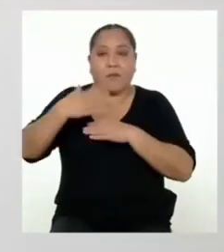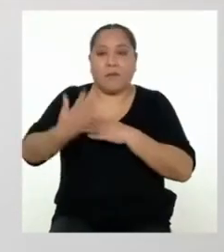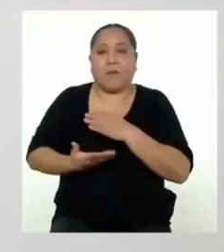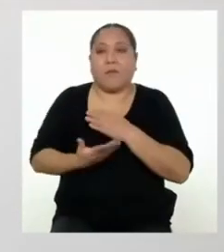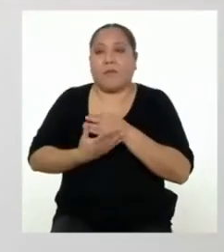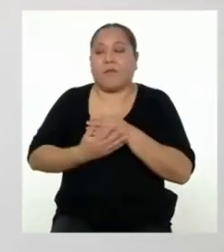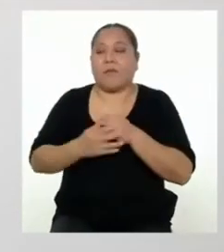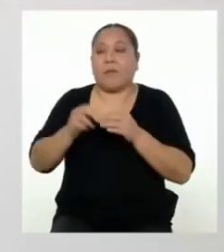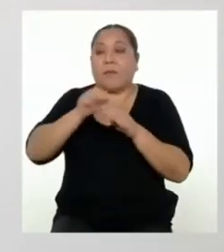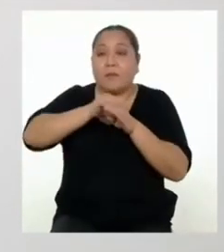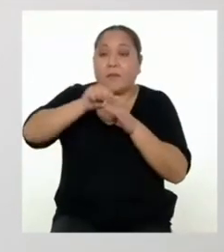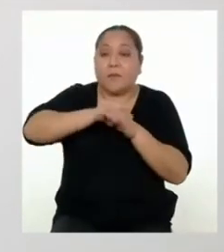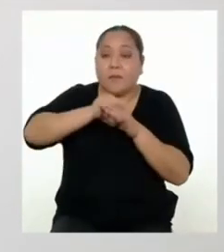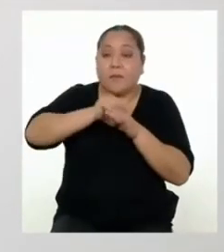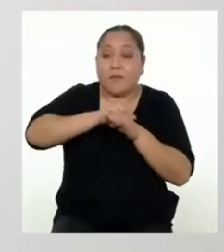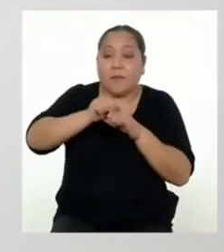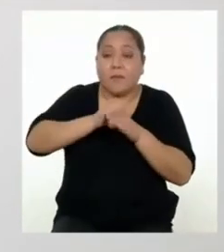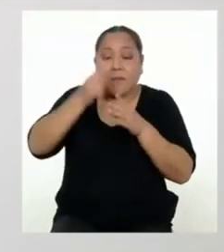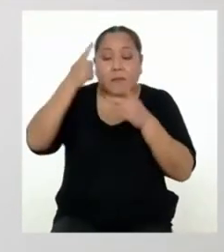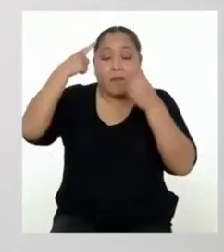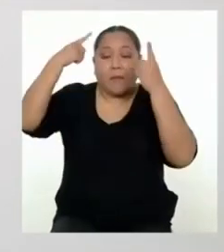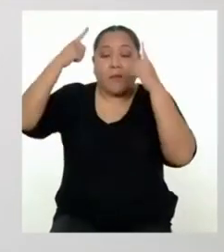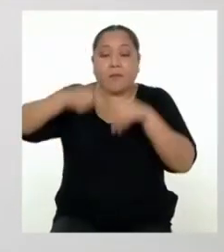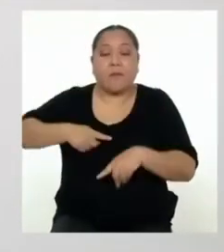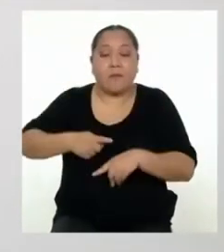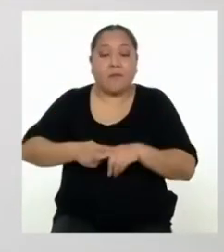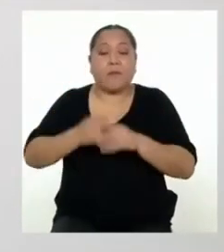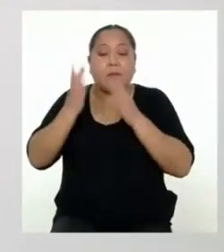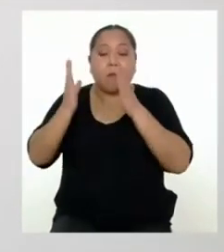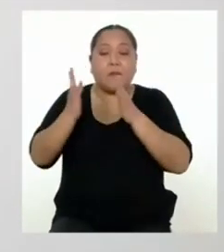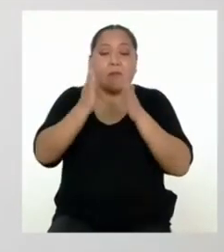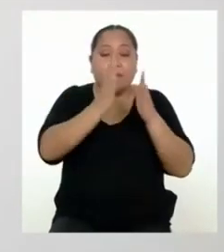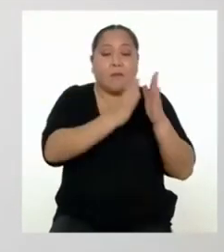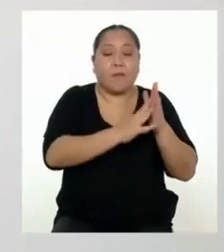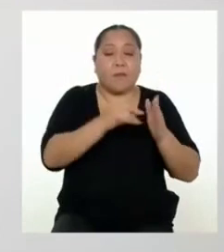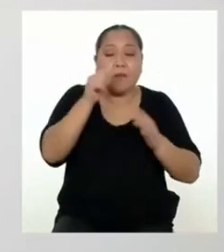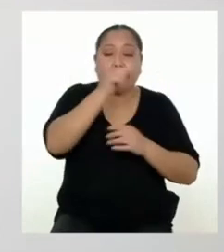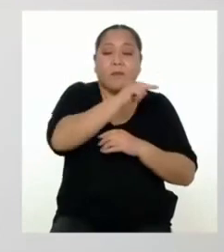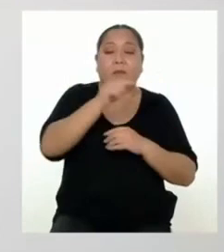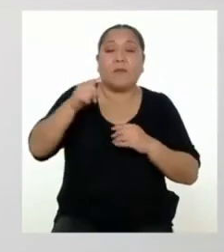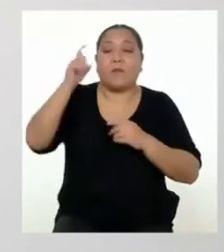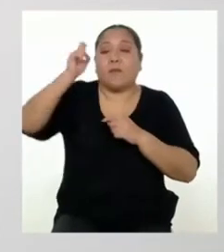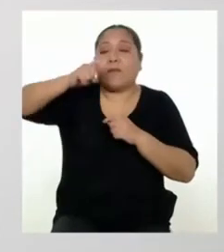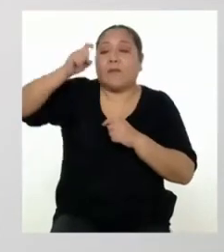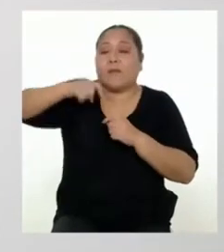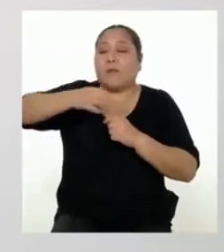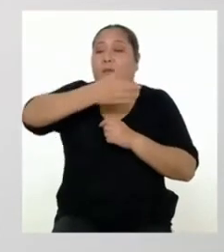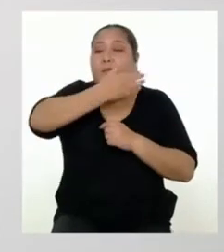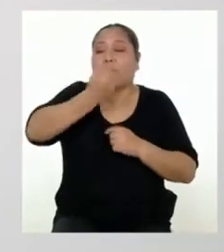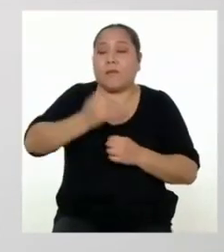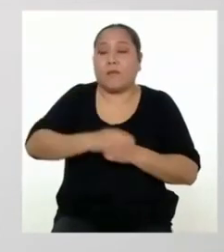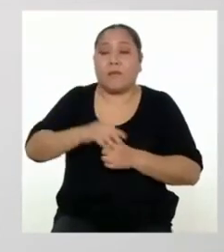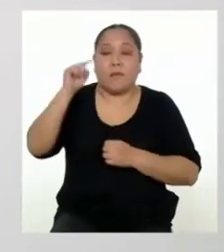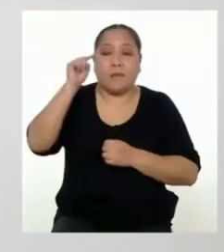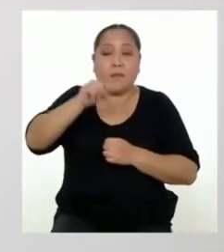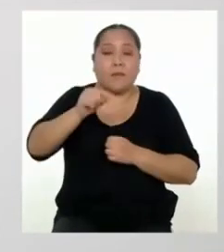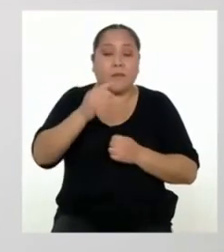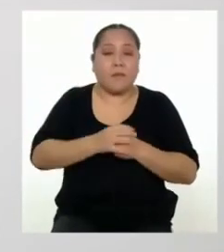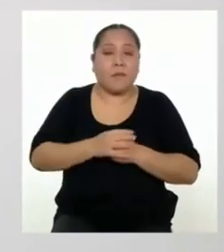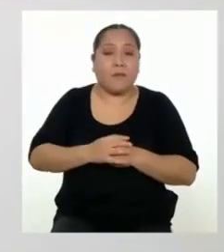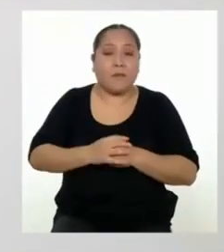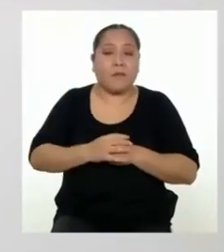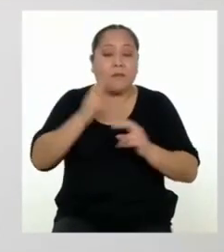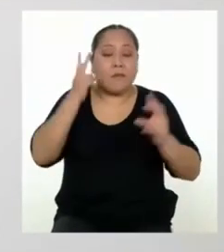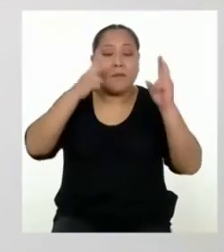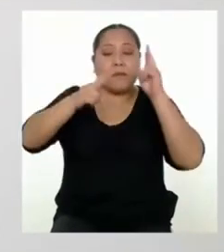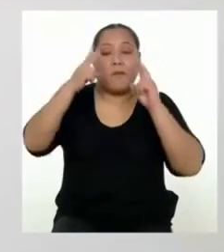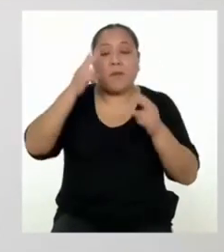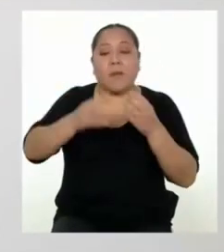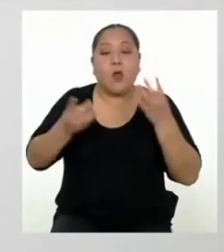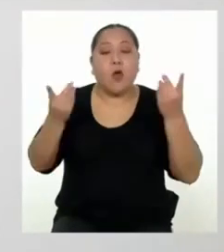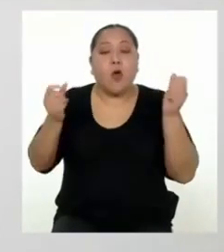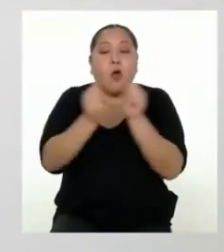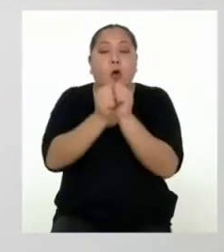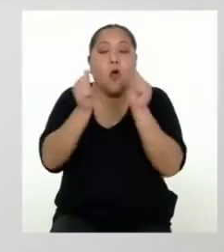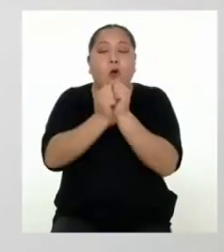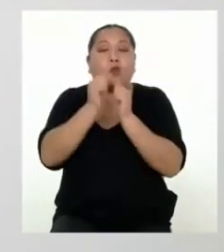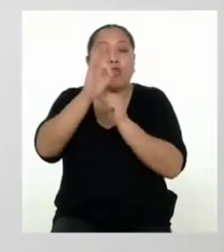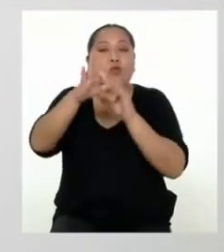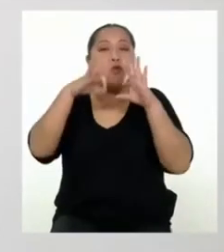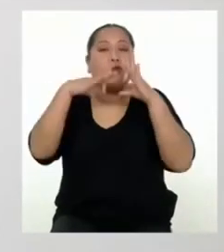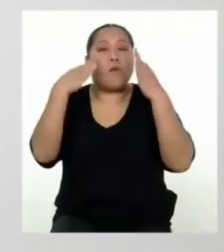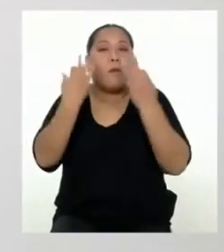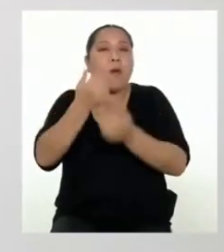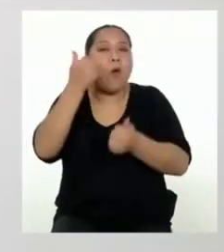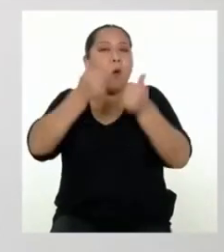séparalas en prácticas que son adecuadas y aquellas que necesitan mejorar. De estas, determina junto con tu